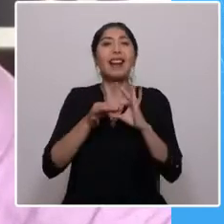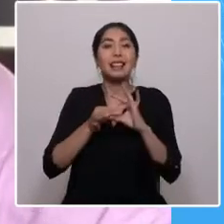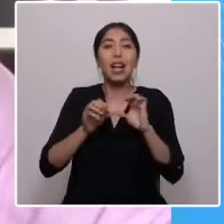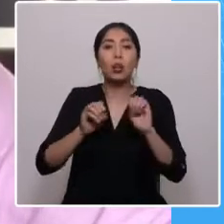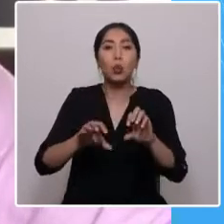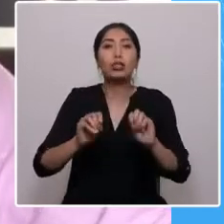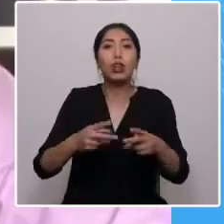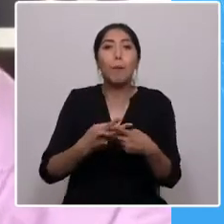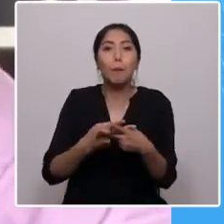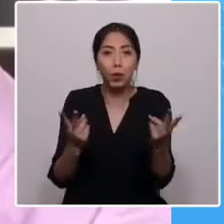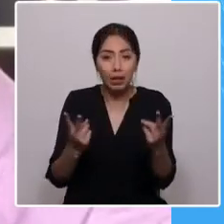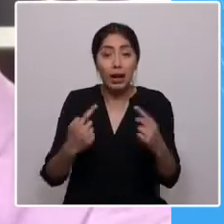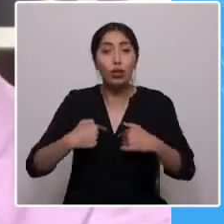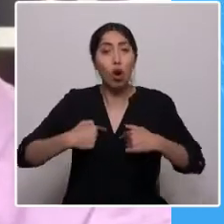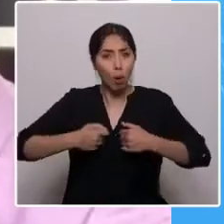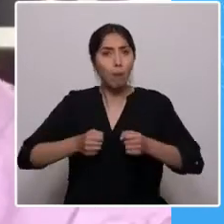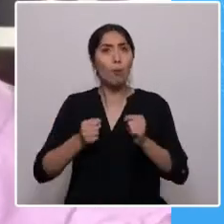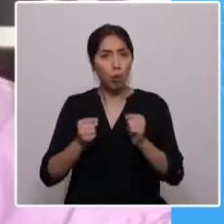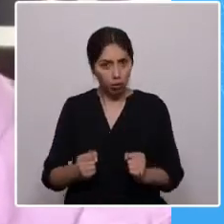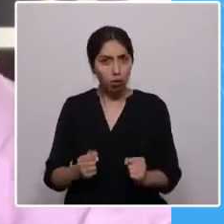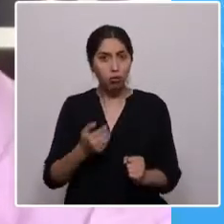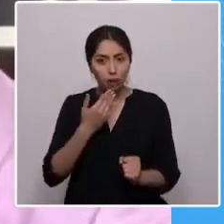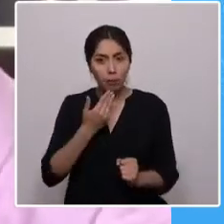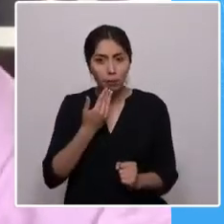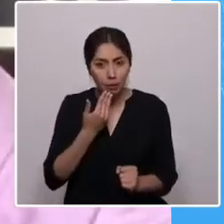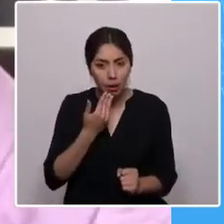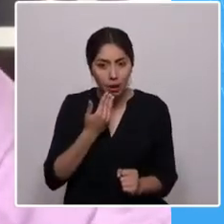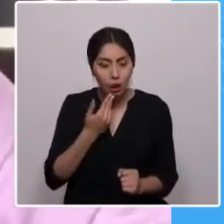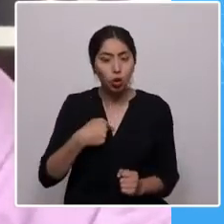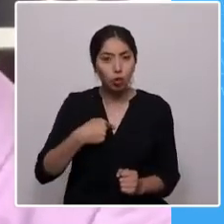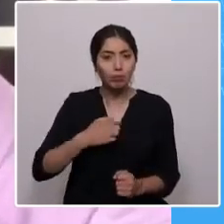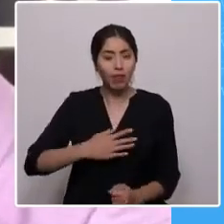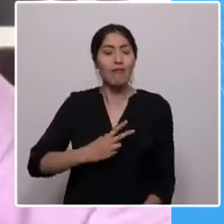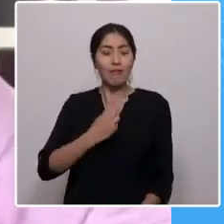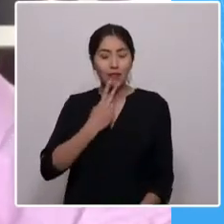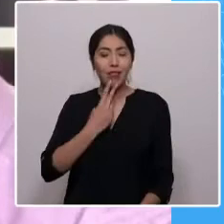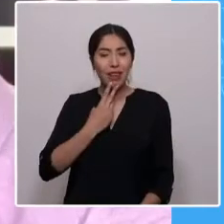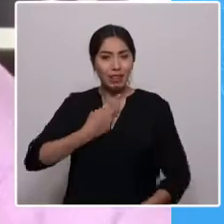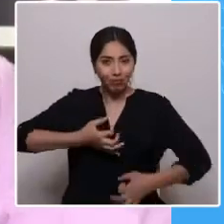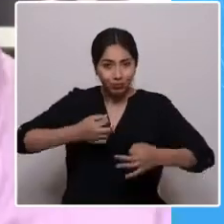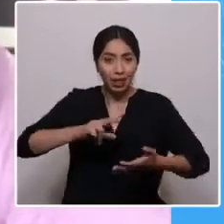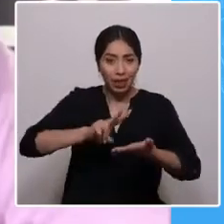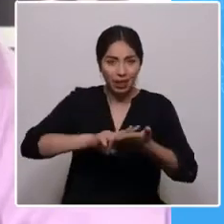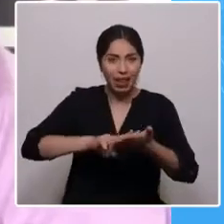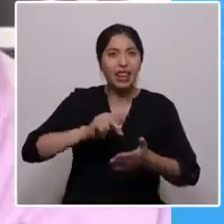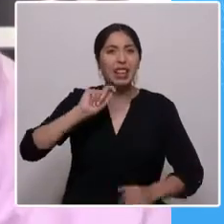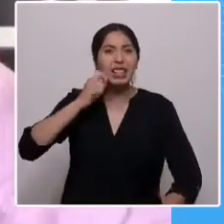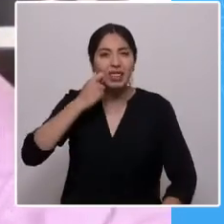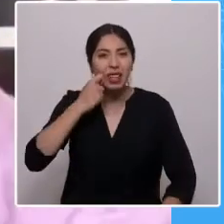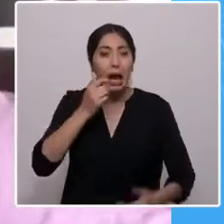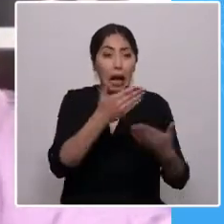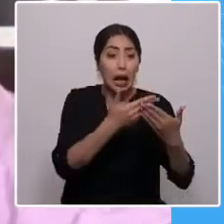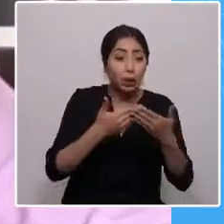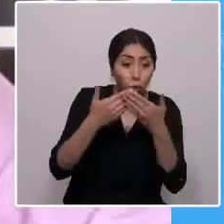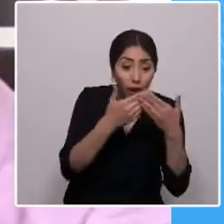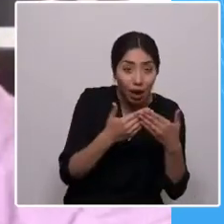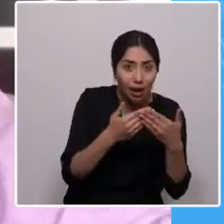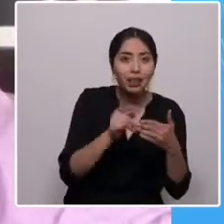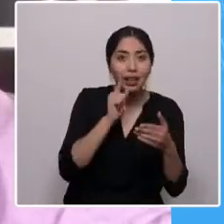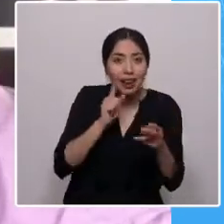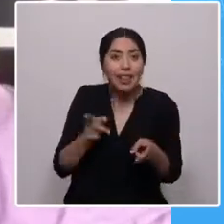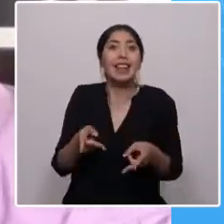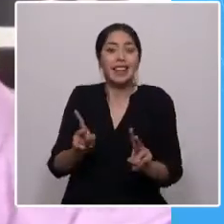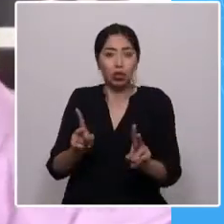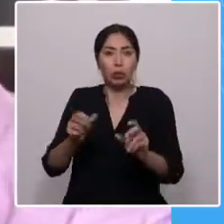He podido plasmar en carne propia lo que significa el estudiar y el tener los derechos y poder ejercerlos.